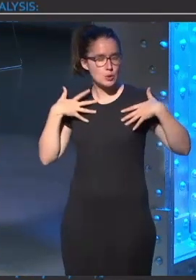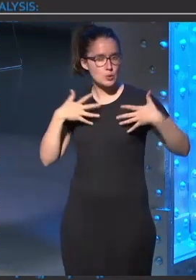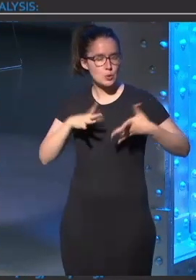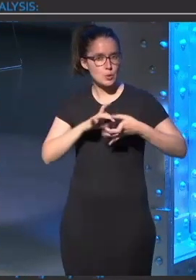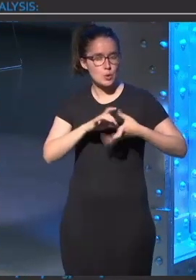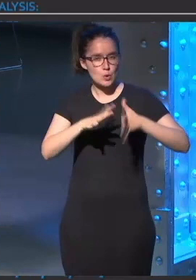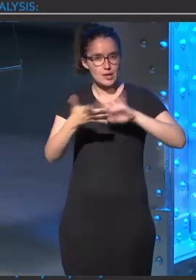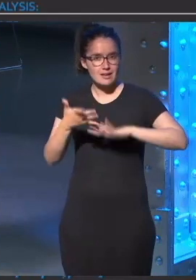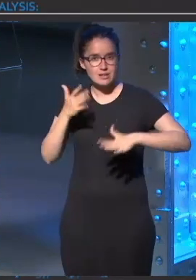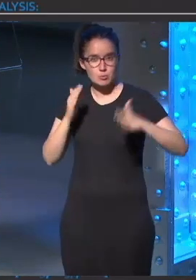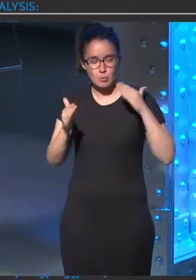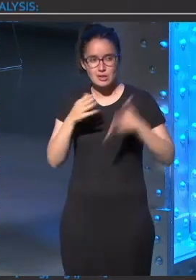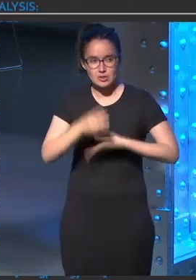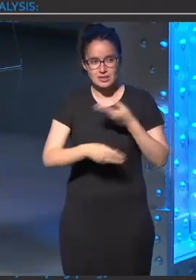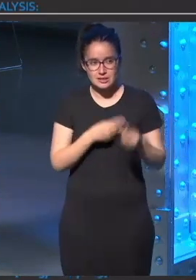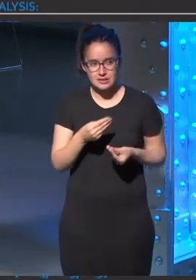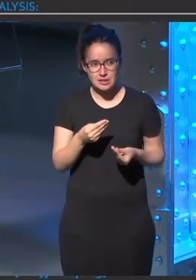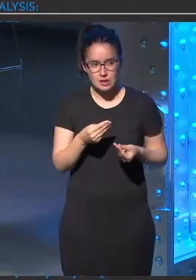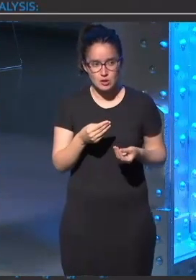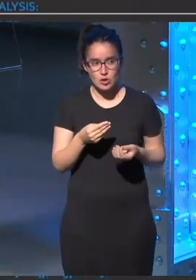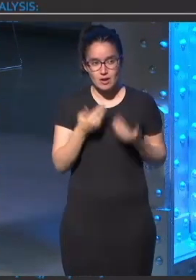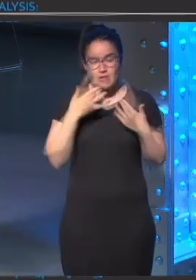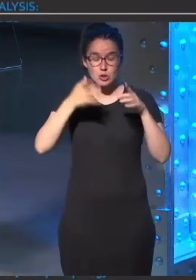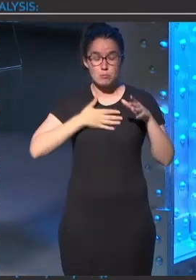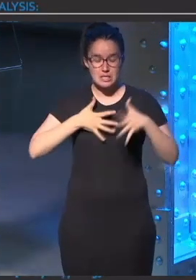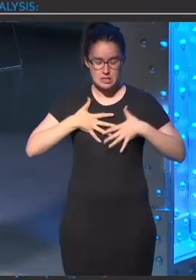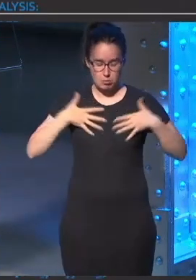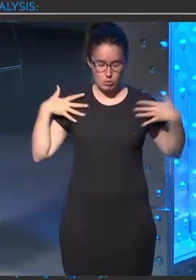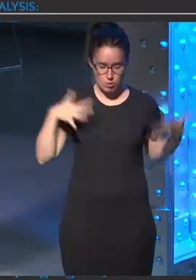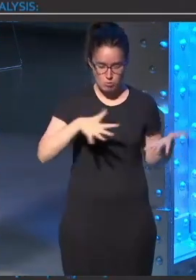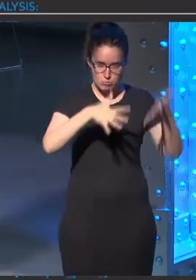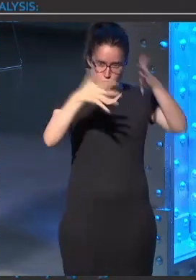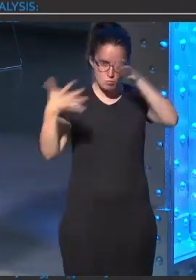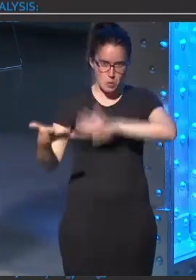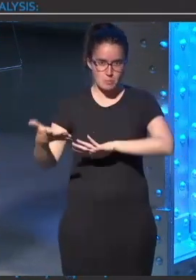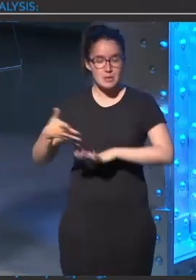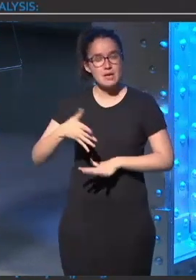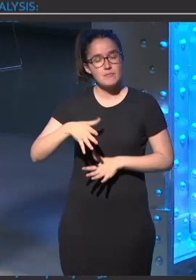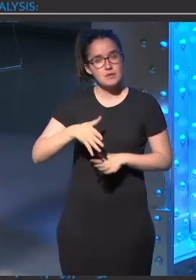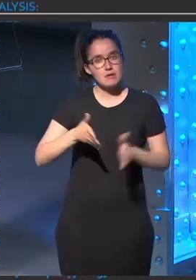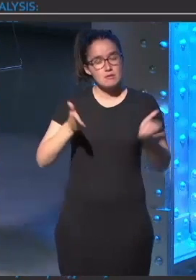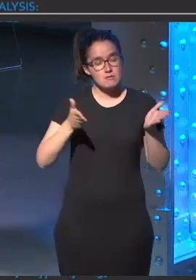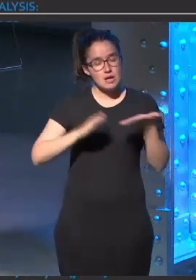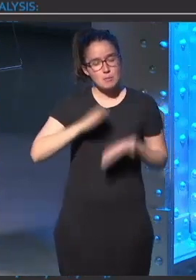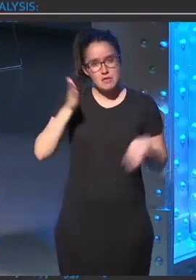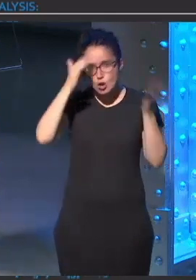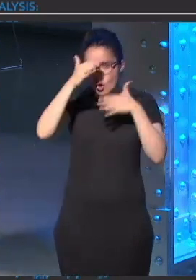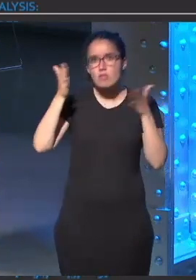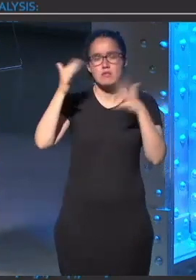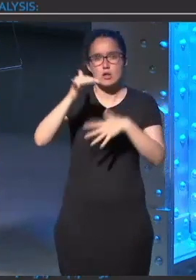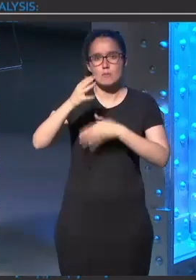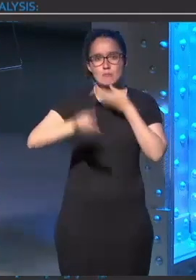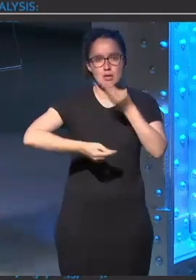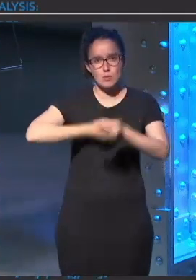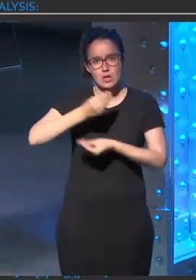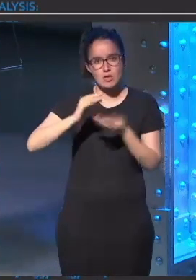En este momento esta la está haciendo un algoritmo de inteligencia artificial que está intentando interpretar mis emociones, mi capacidad de concentración y de